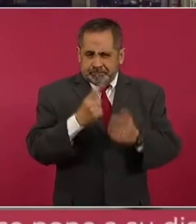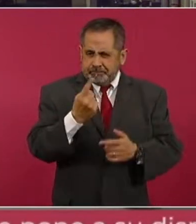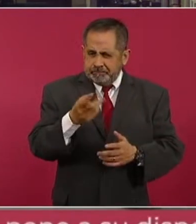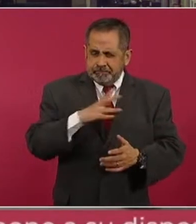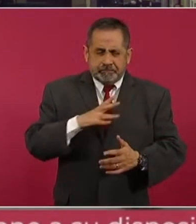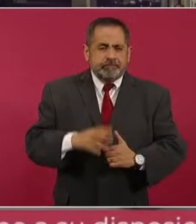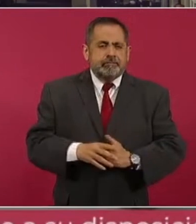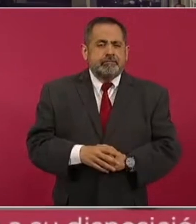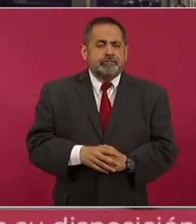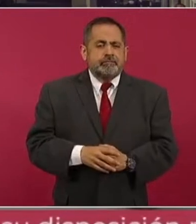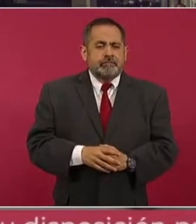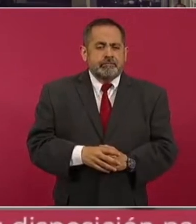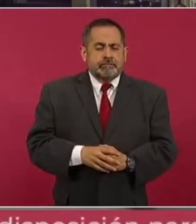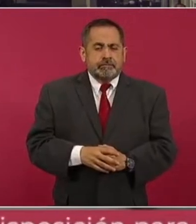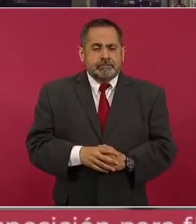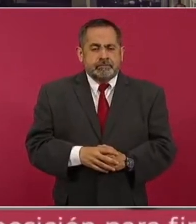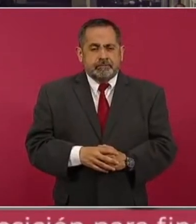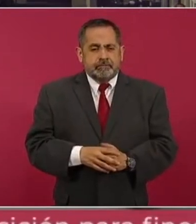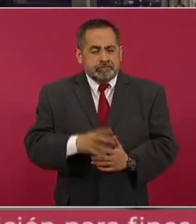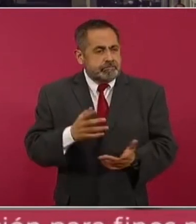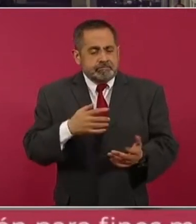pues solo con una lupa